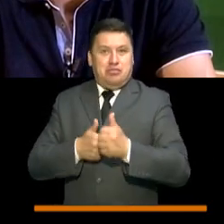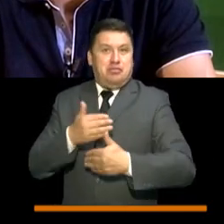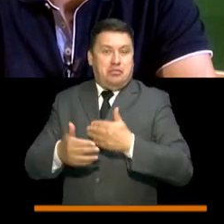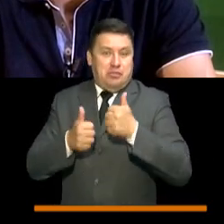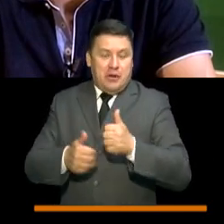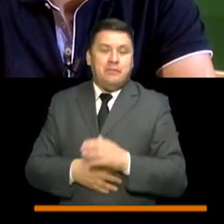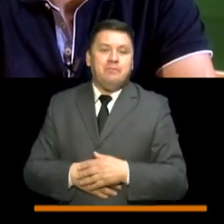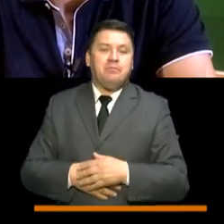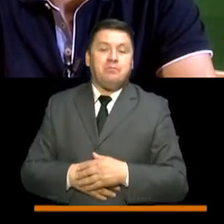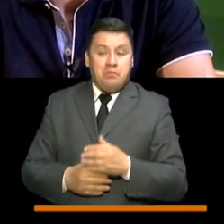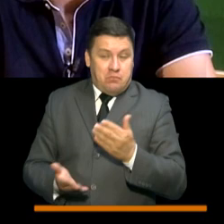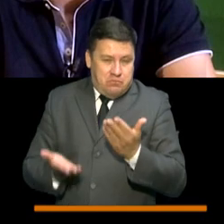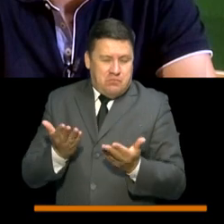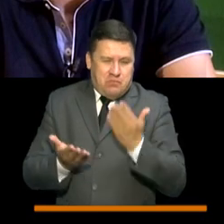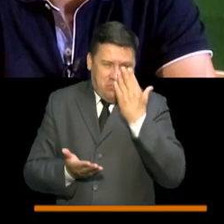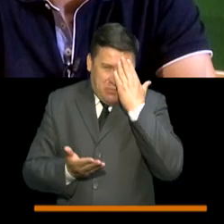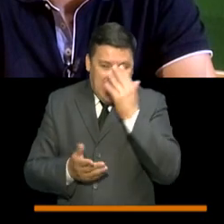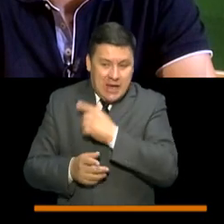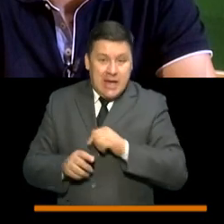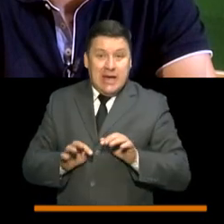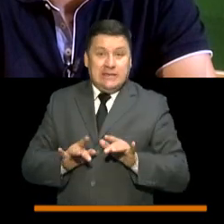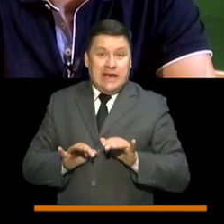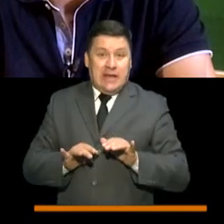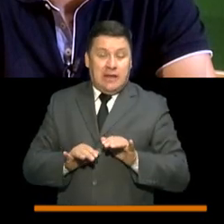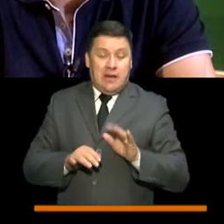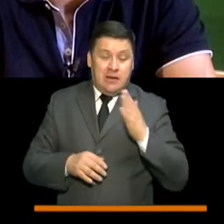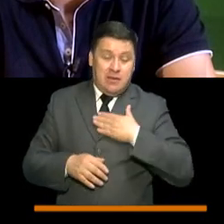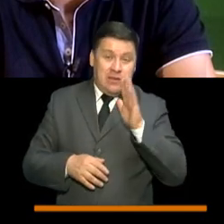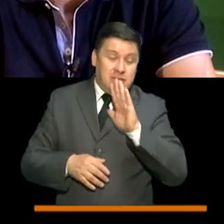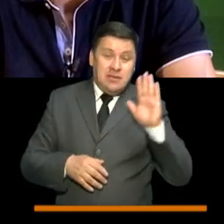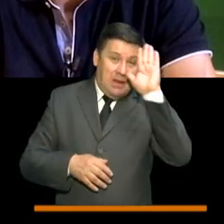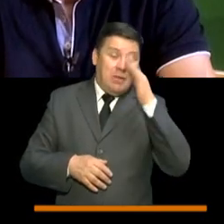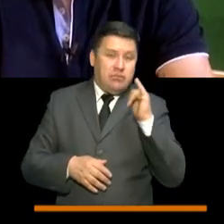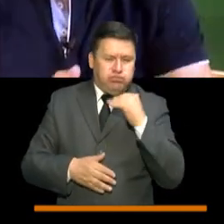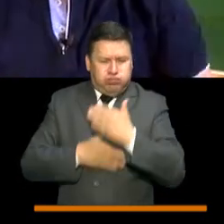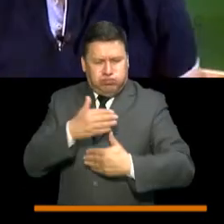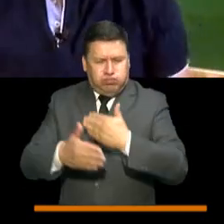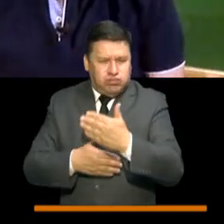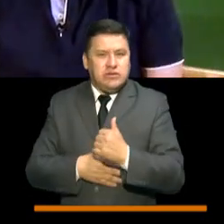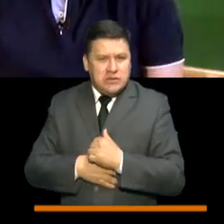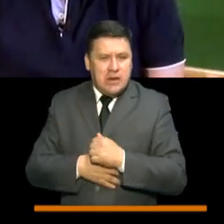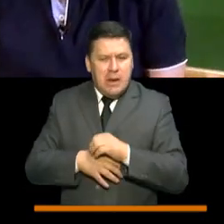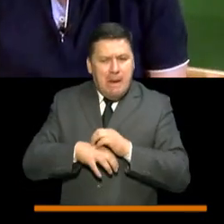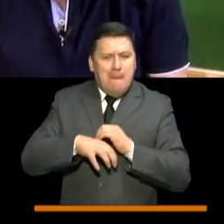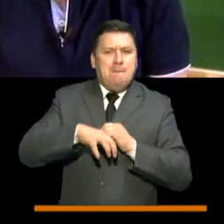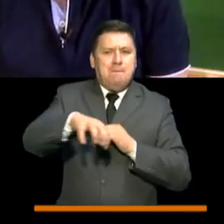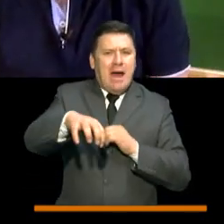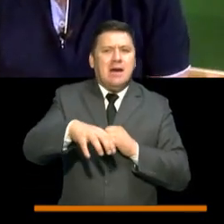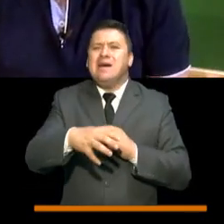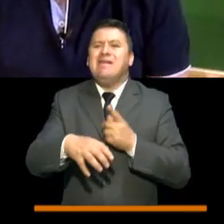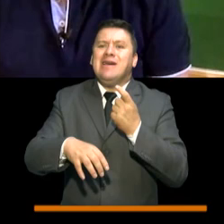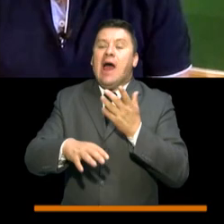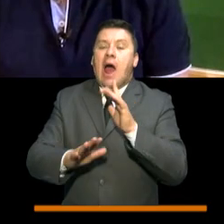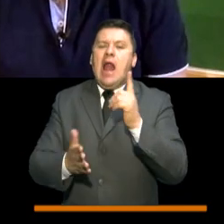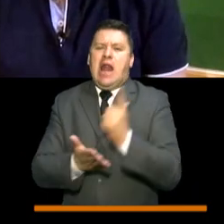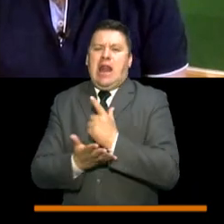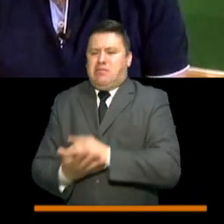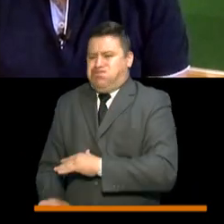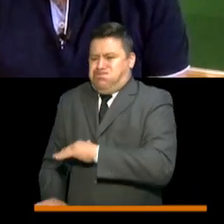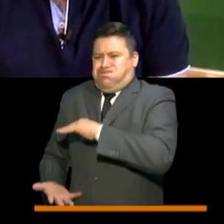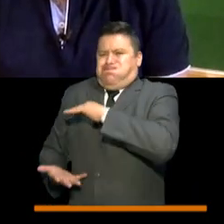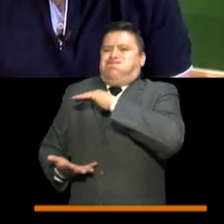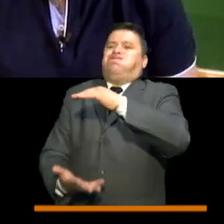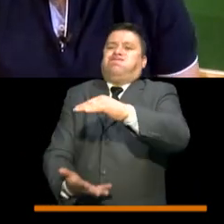Pero paralelamente, desde la Secretaría Departamental, hemos además distribuido textos a todos los